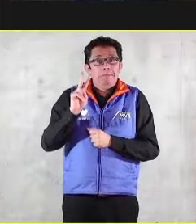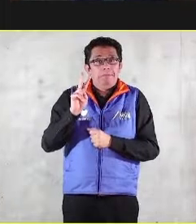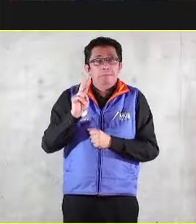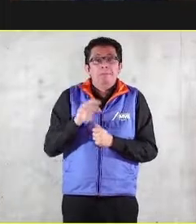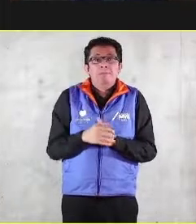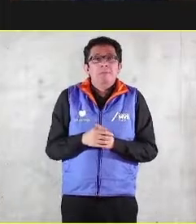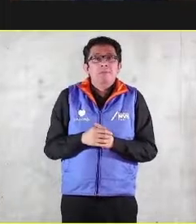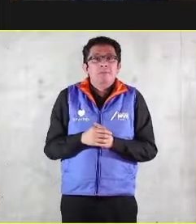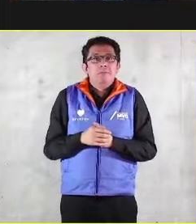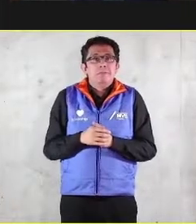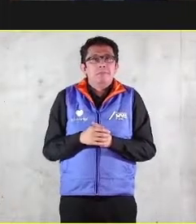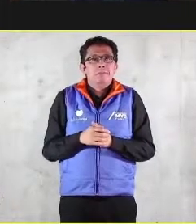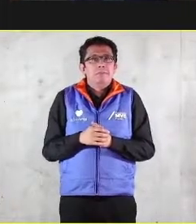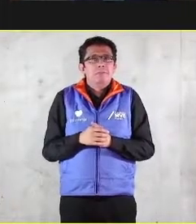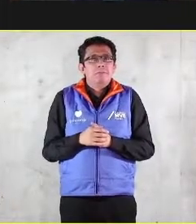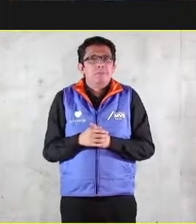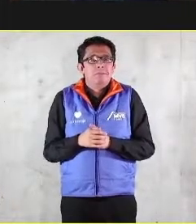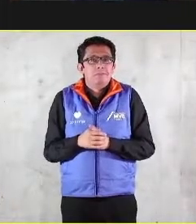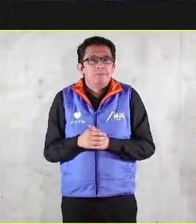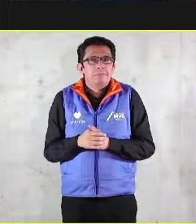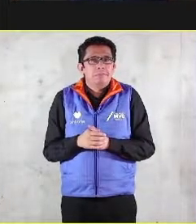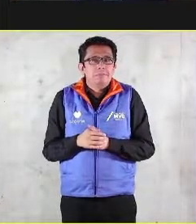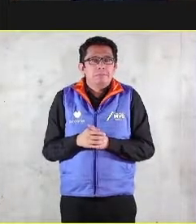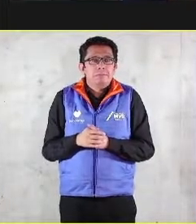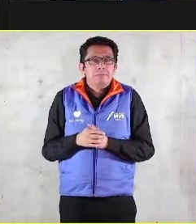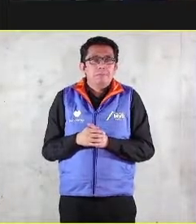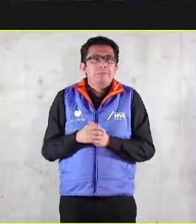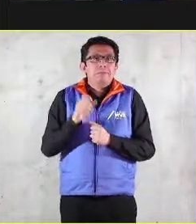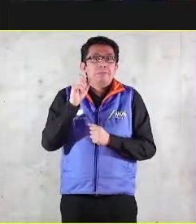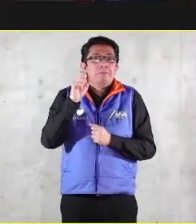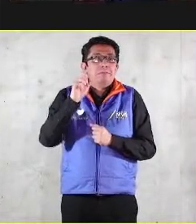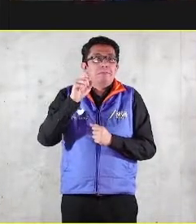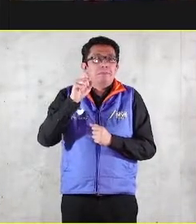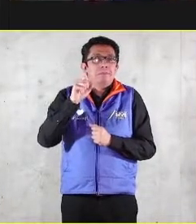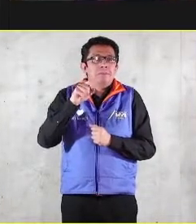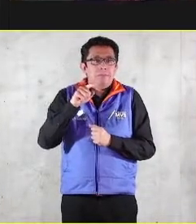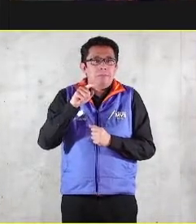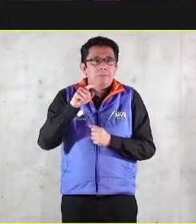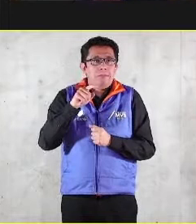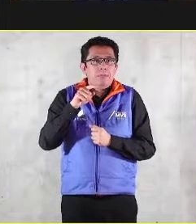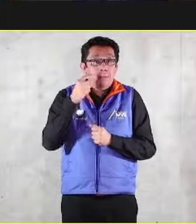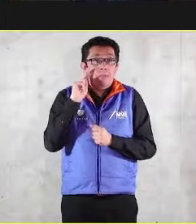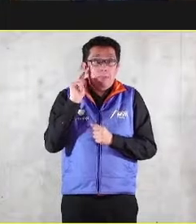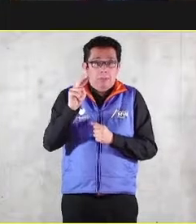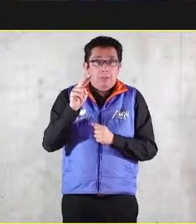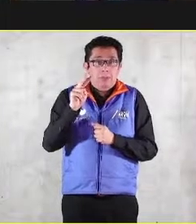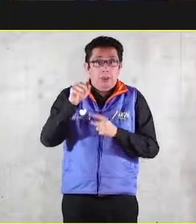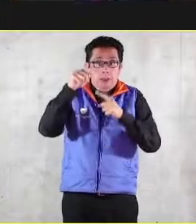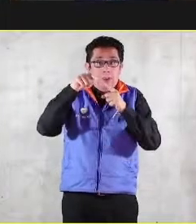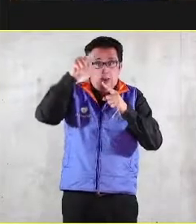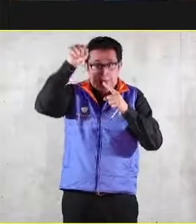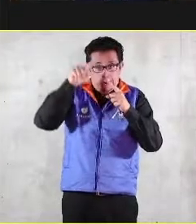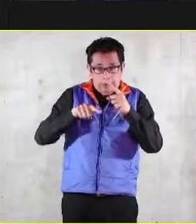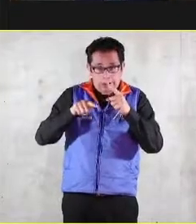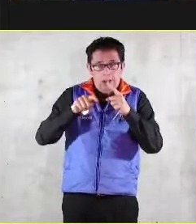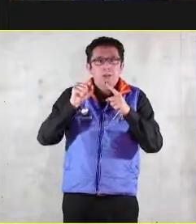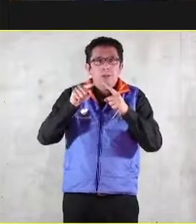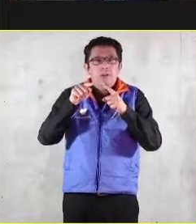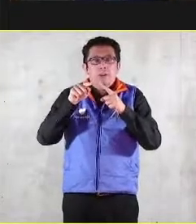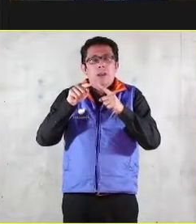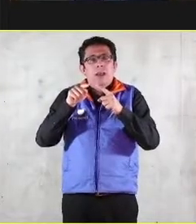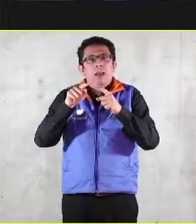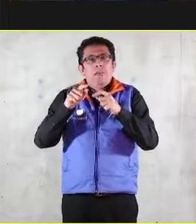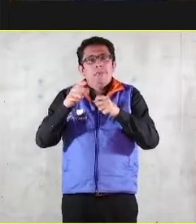gestiona igual que en el balance scorecard de perdón antes de arriba para abajo y se gestiona de abajo para arriba